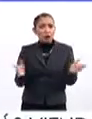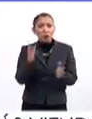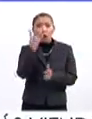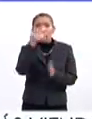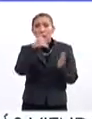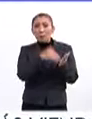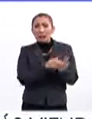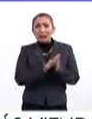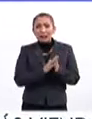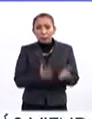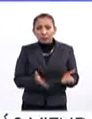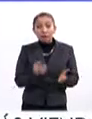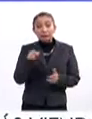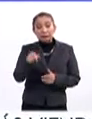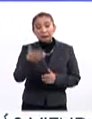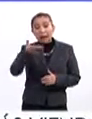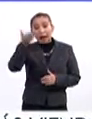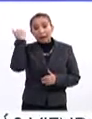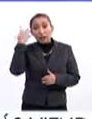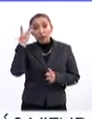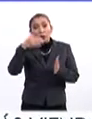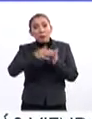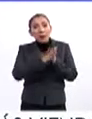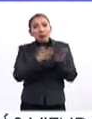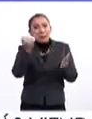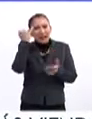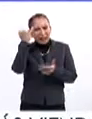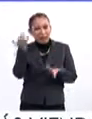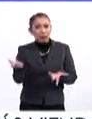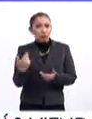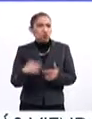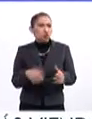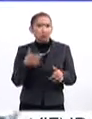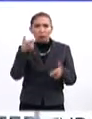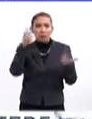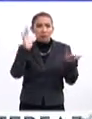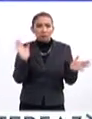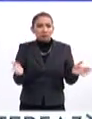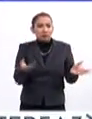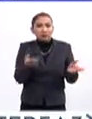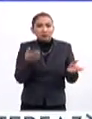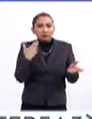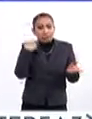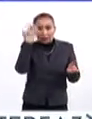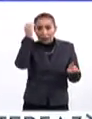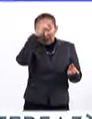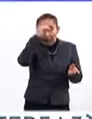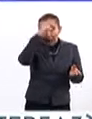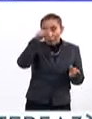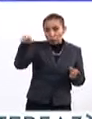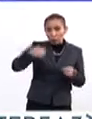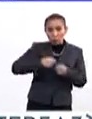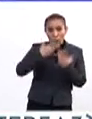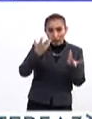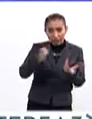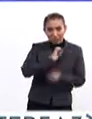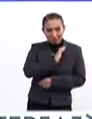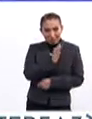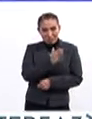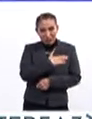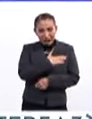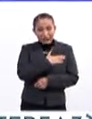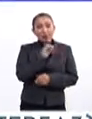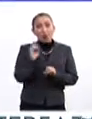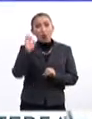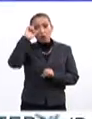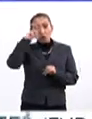que eran cuatro mil. Y en esa época tener cuatro mil libros era una locura. O sea, los sabios, los poetas españoles